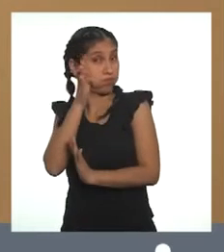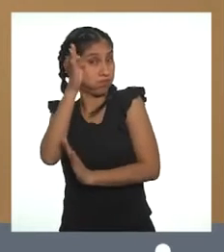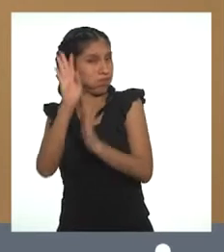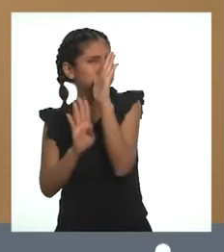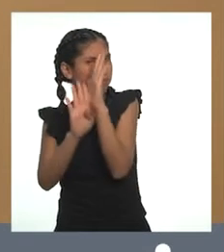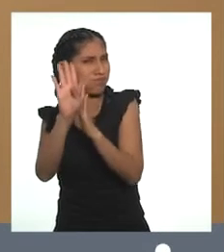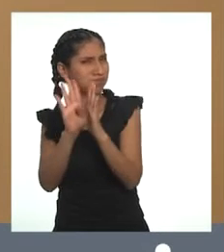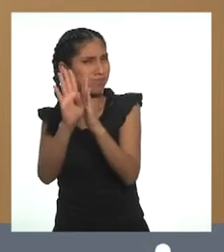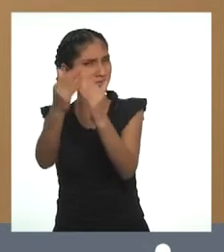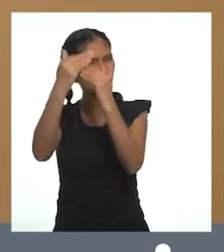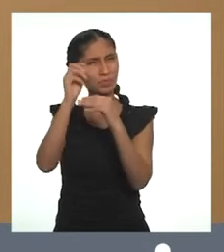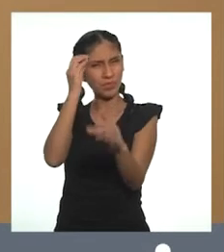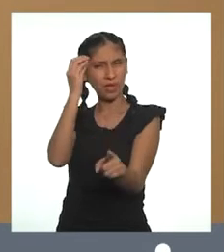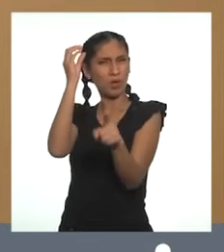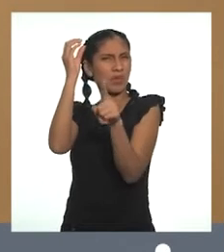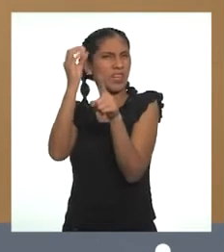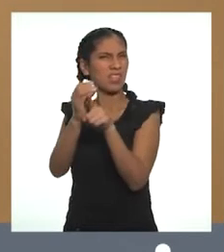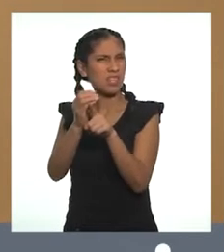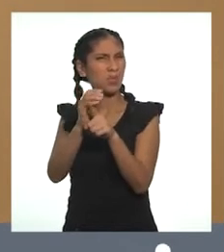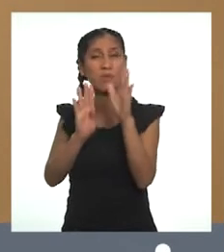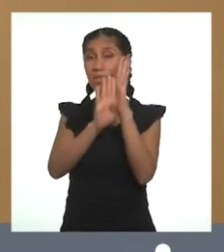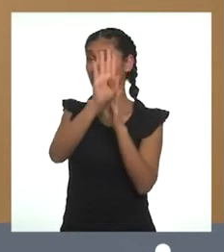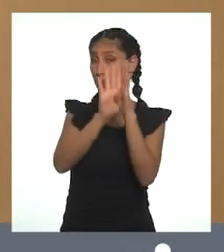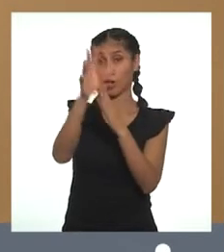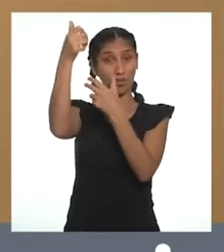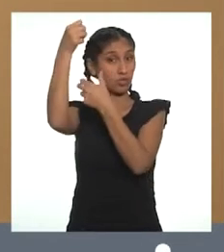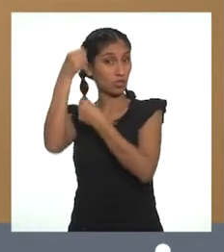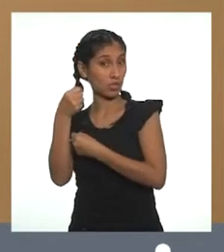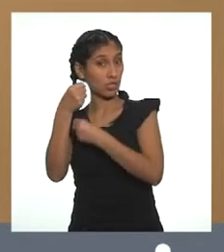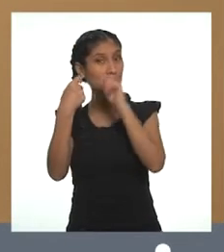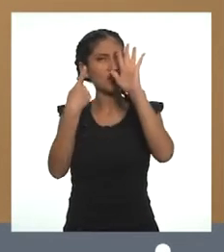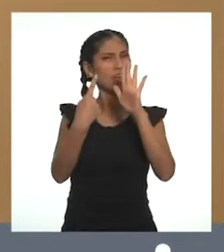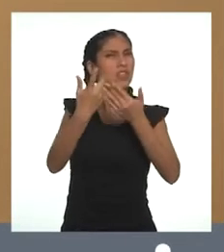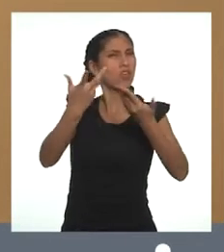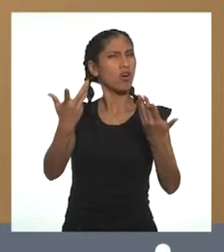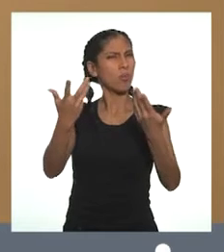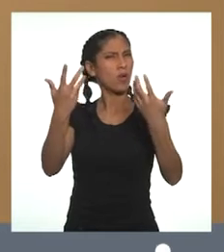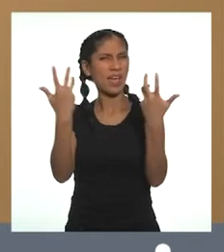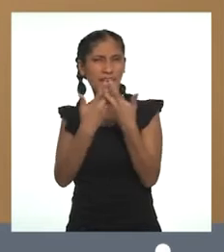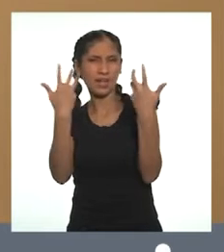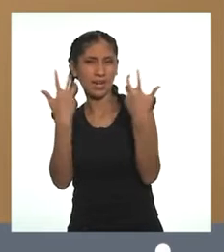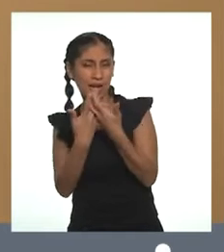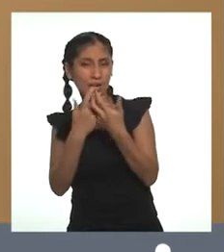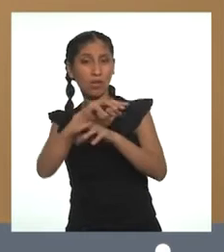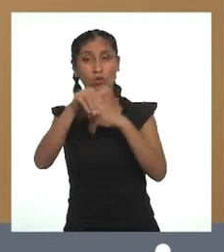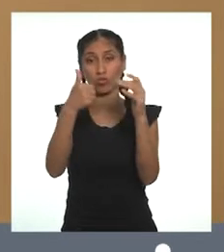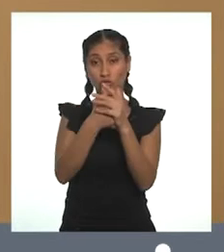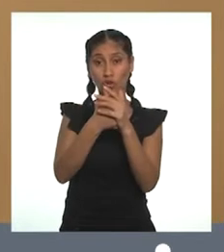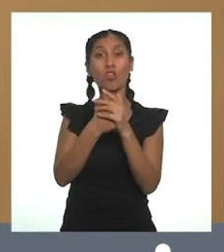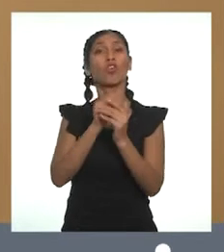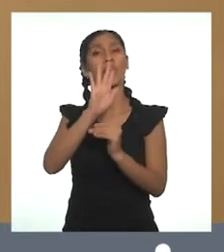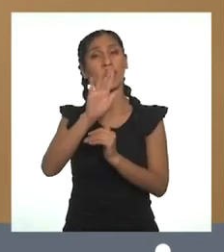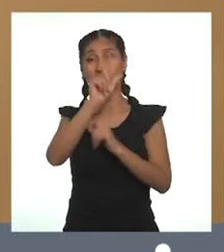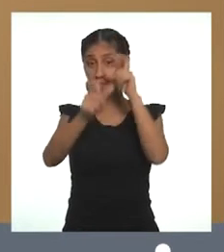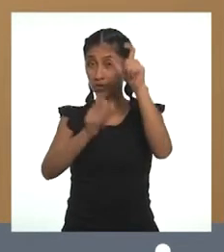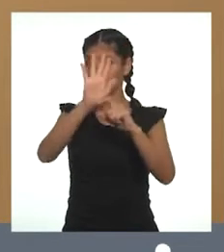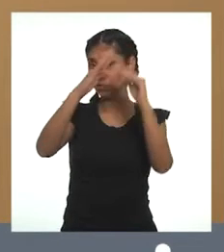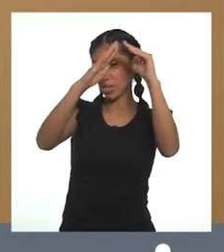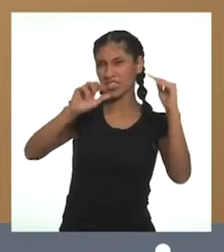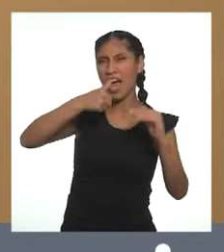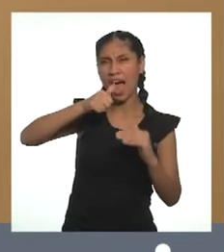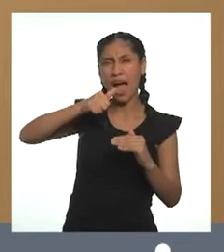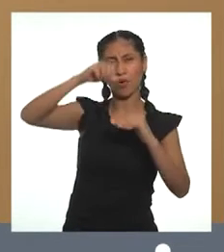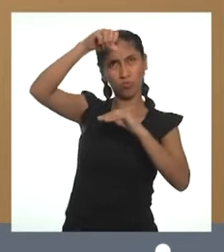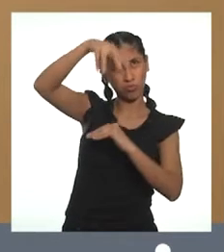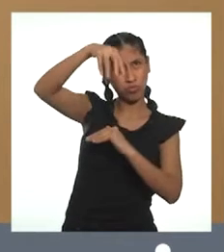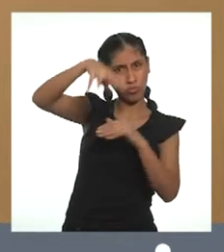Específicamente, el Objetivo de Desarrollo Sostenible 6 tiene que ver con el acceso al agua y